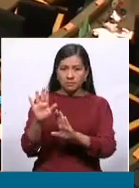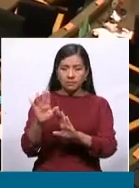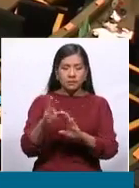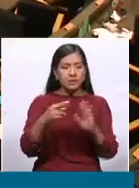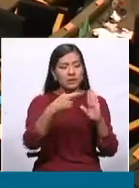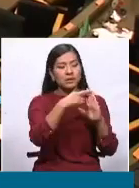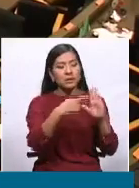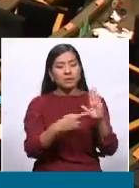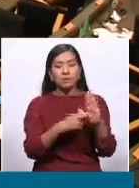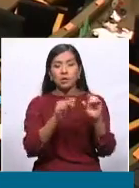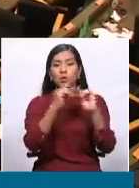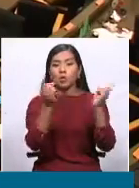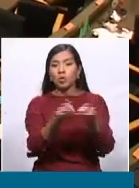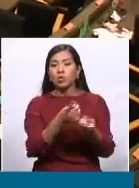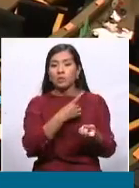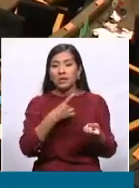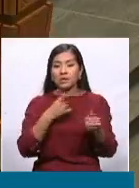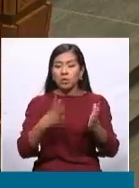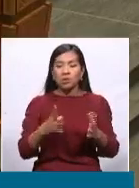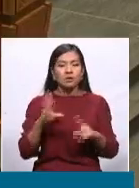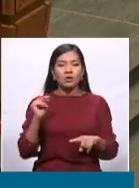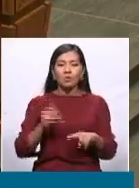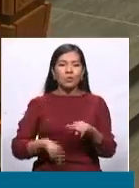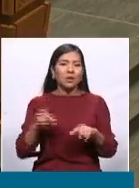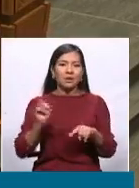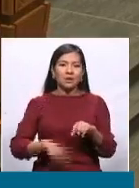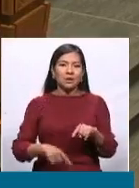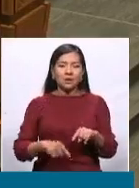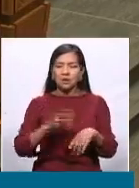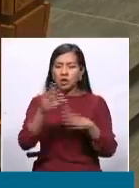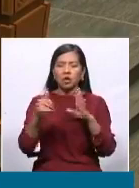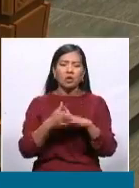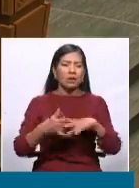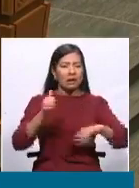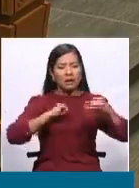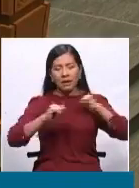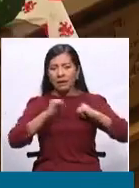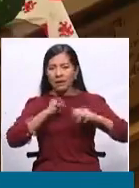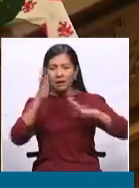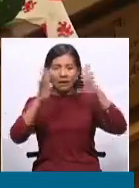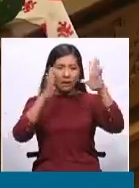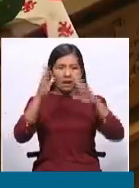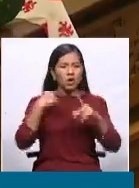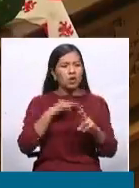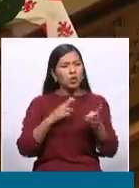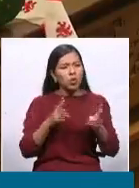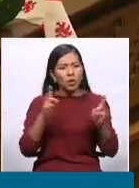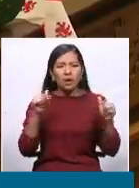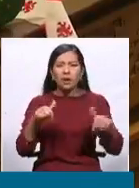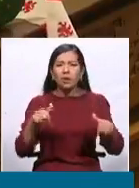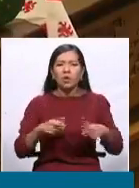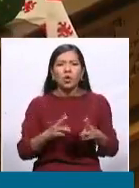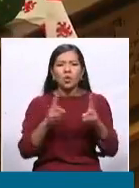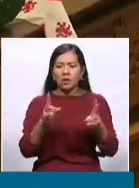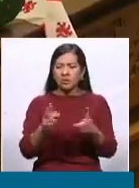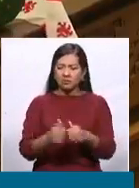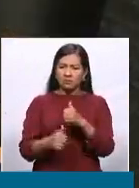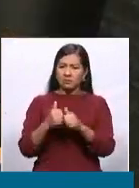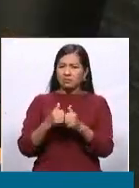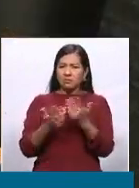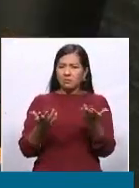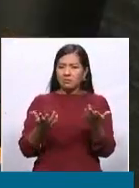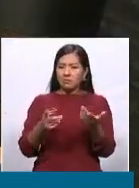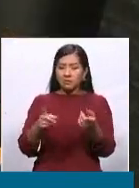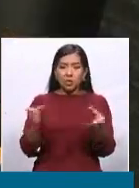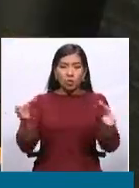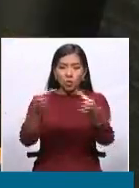Cámara de Diputados, no se podía. Y claro, en el show mediático que se han acostumbrado, dicen, no, ¿qué queremos en este momento? Pero ni